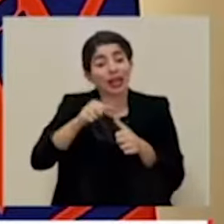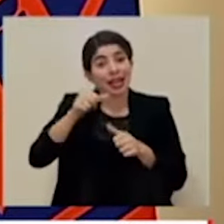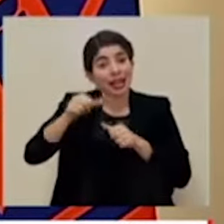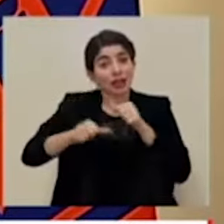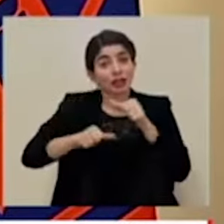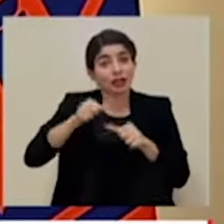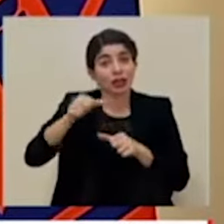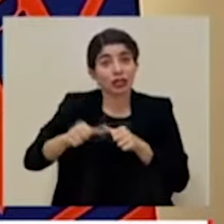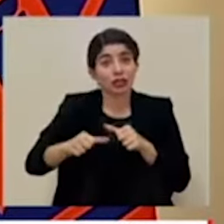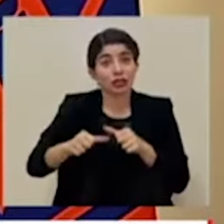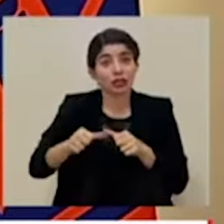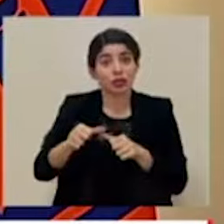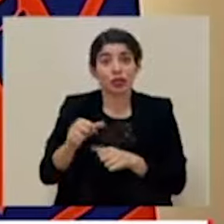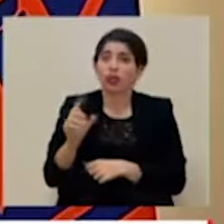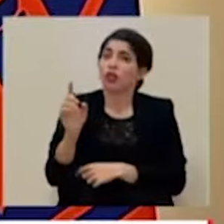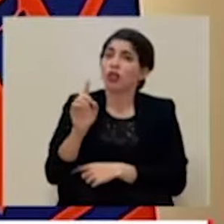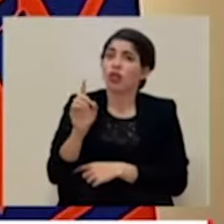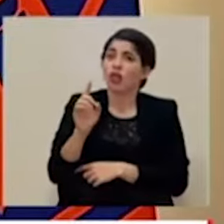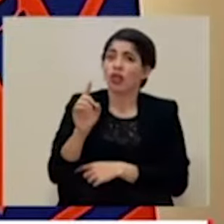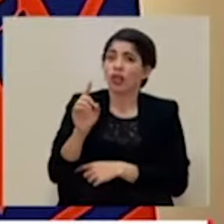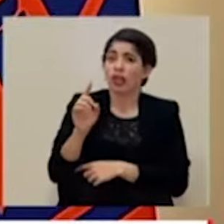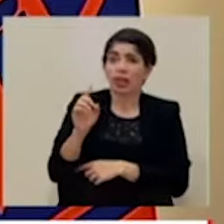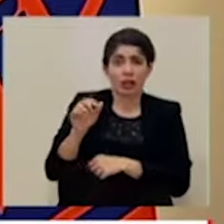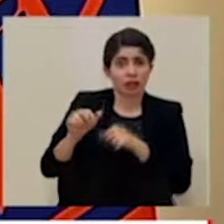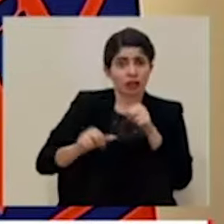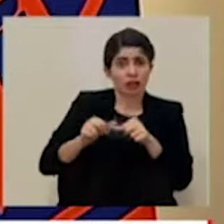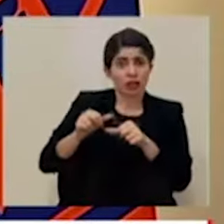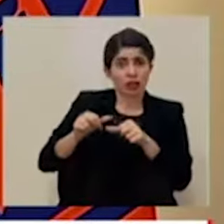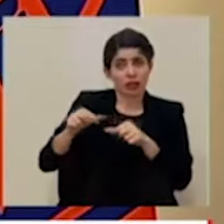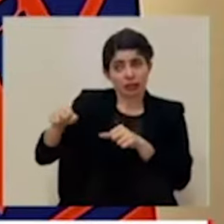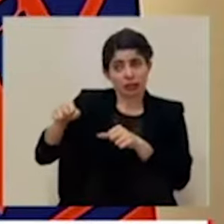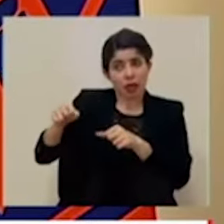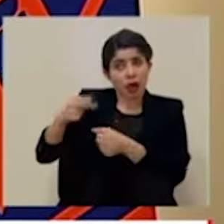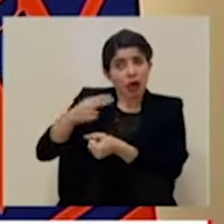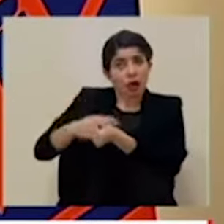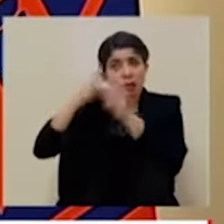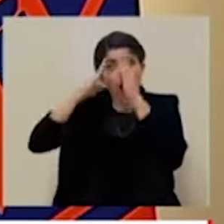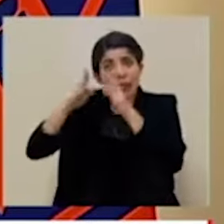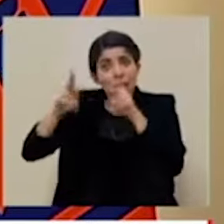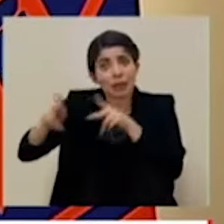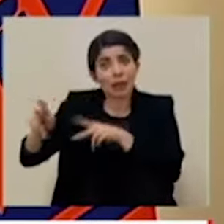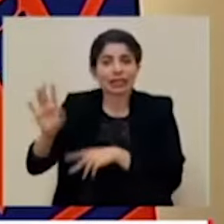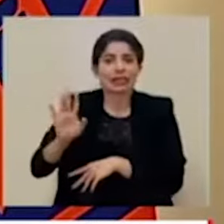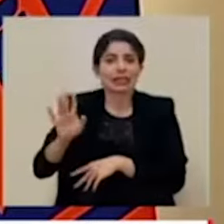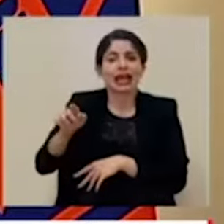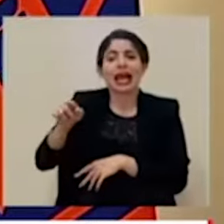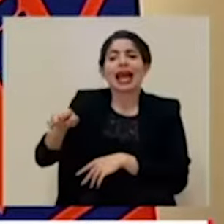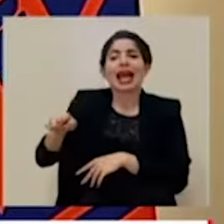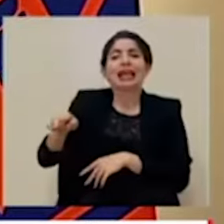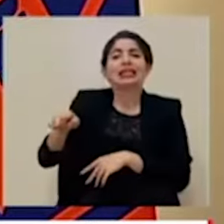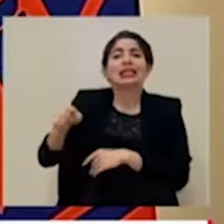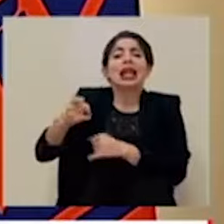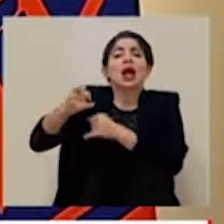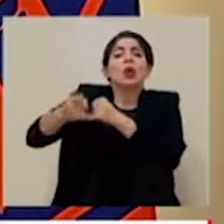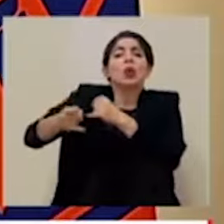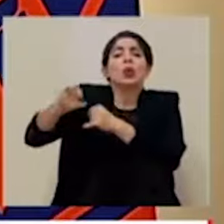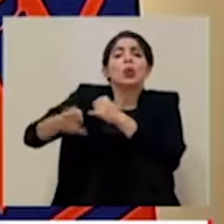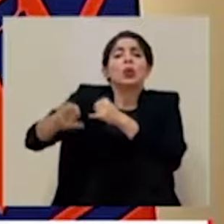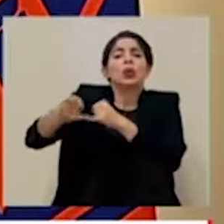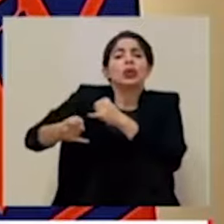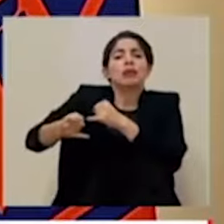necesariamente en atender a las personas, esa es la última